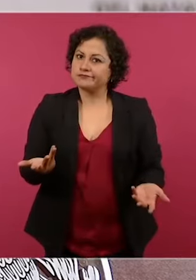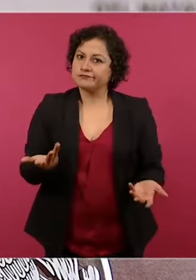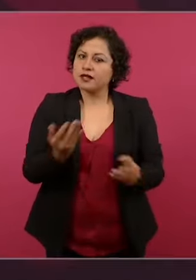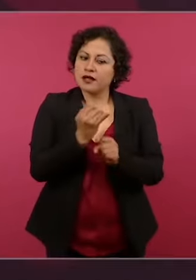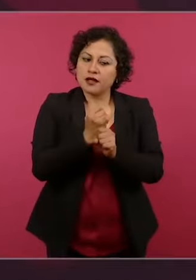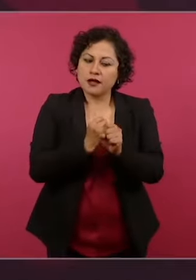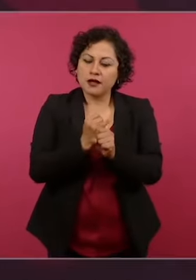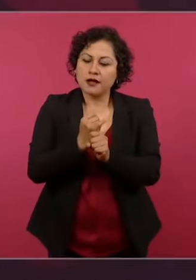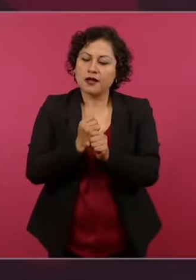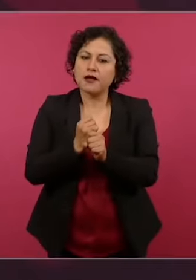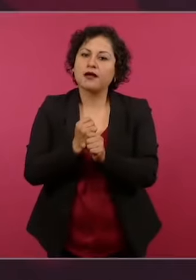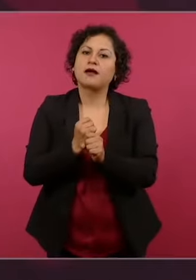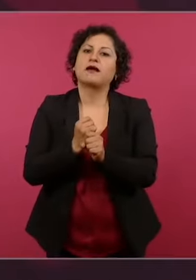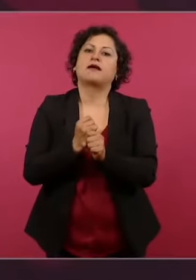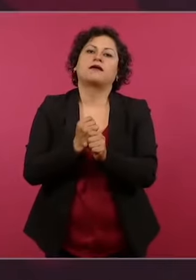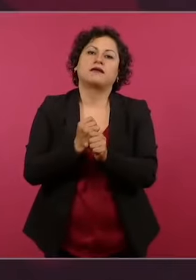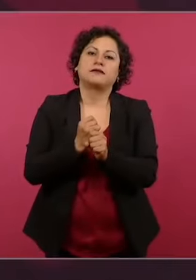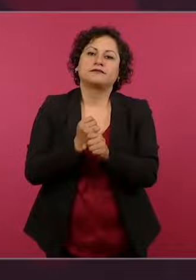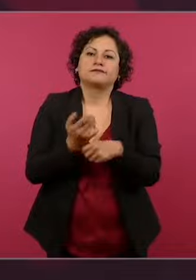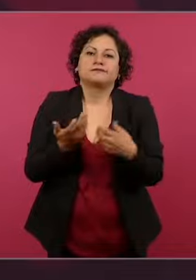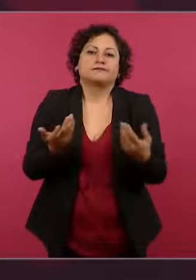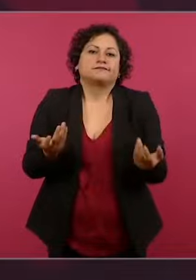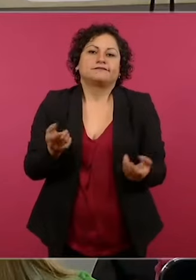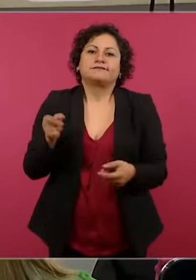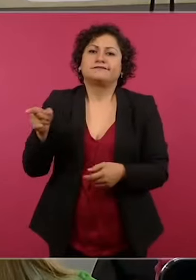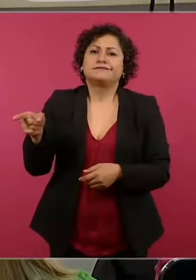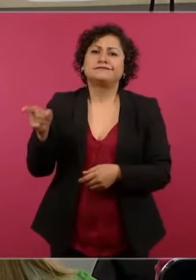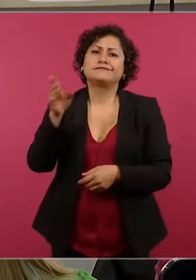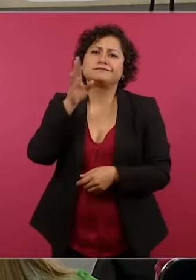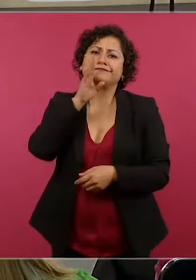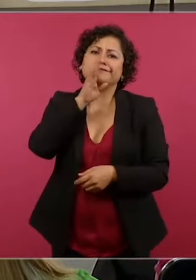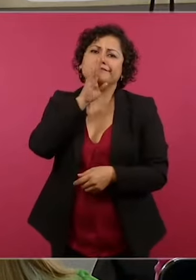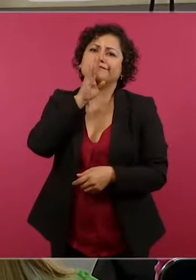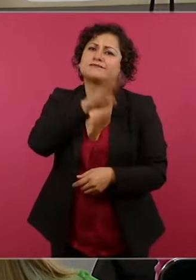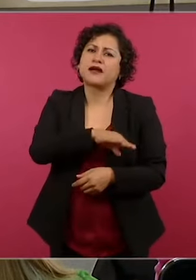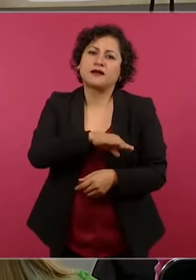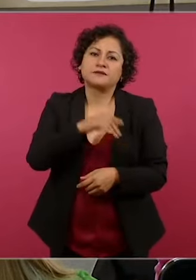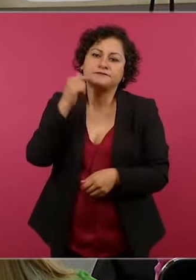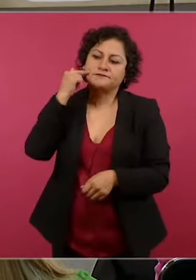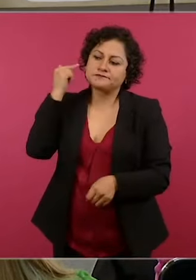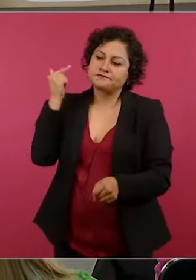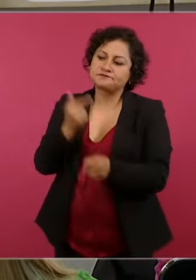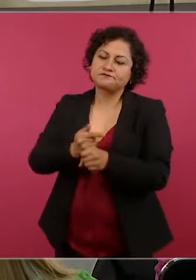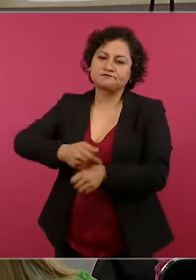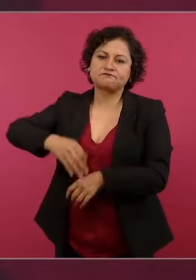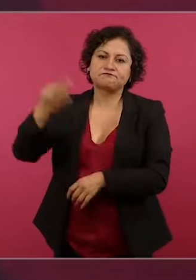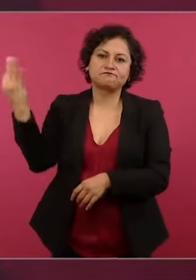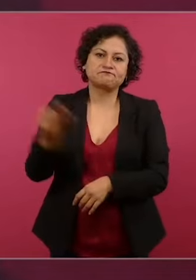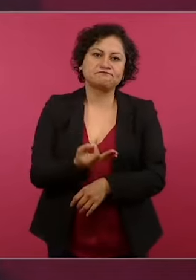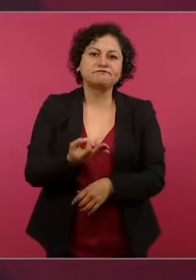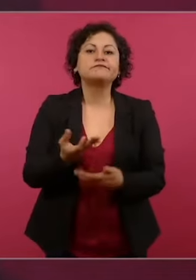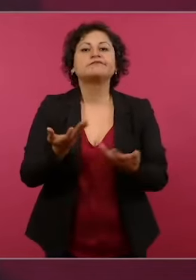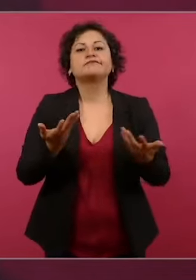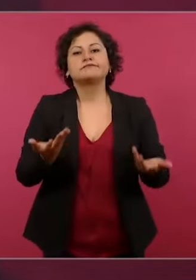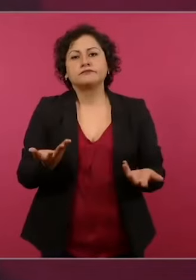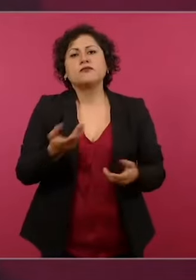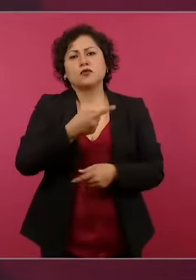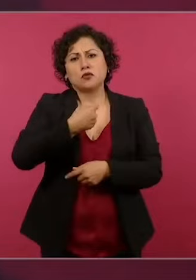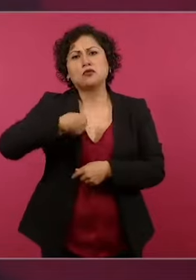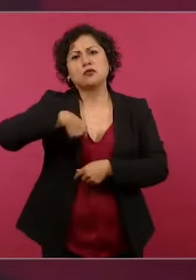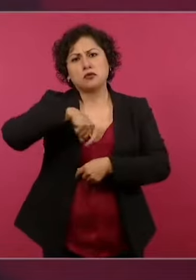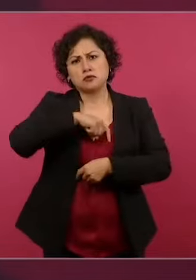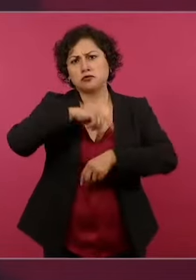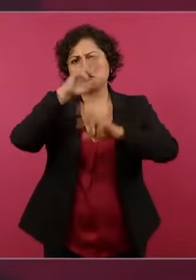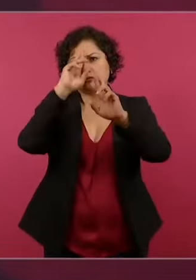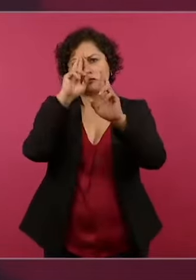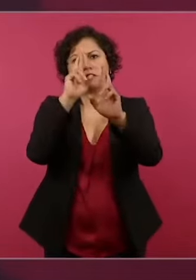montaje frustrado. Nosotros obviamente respetamos la labor, la auténtica, la